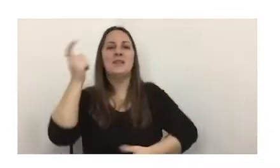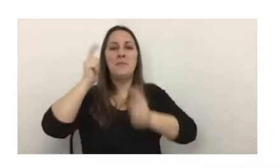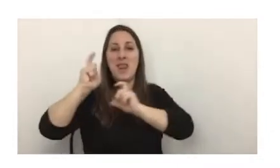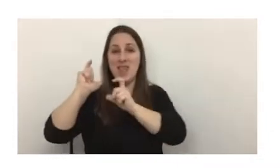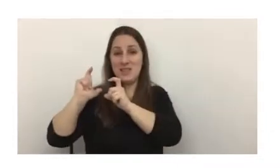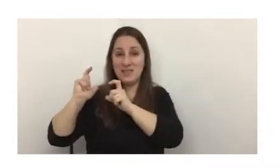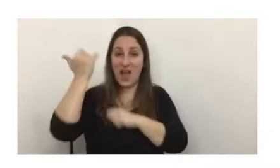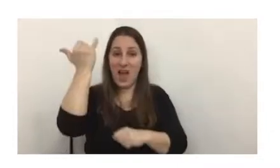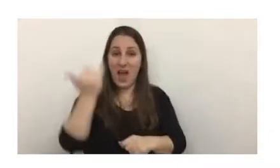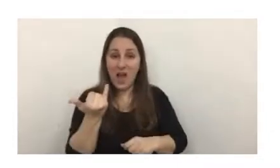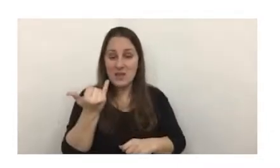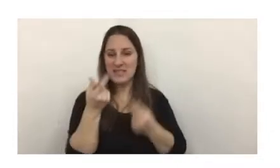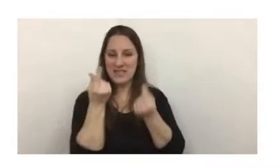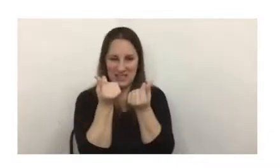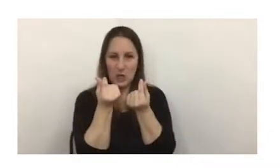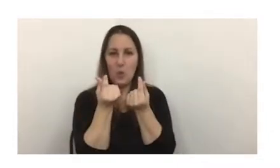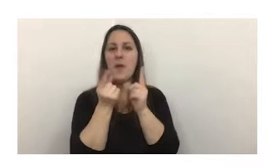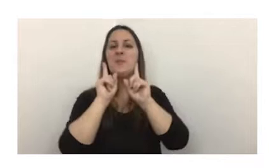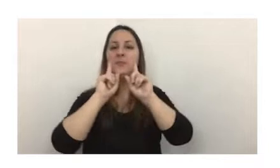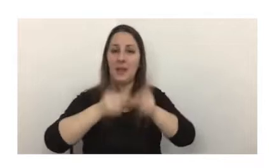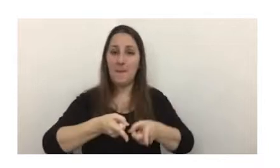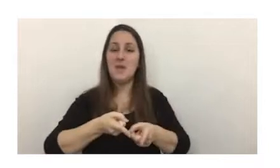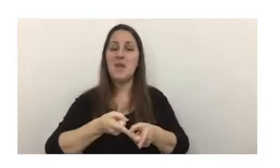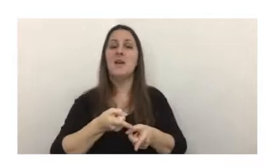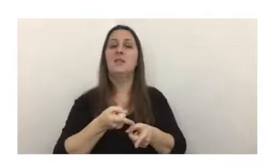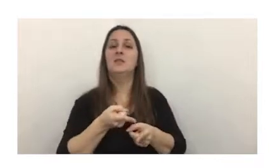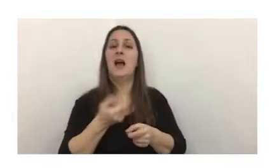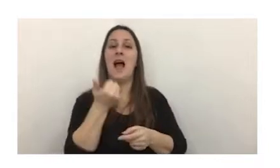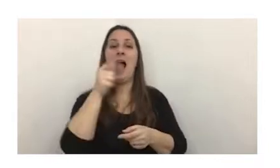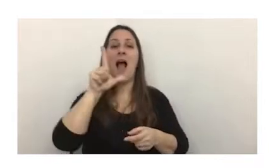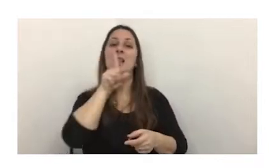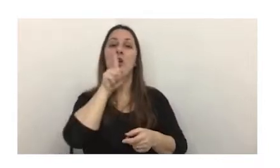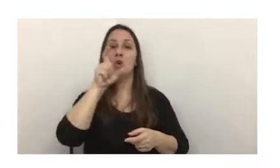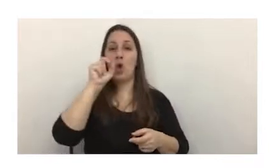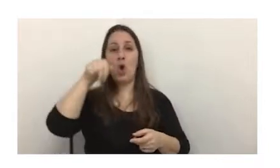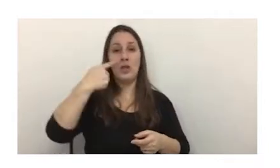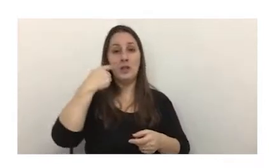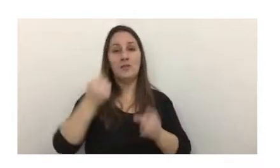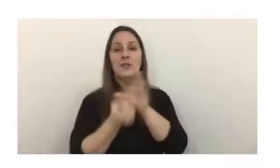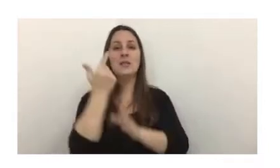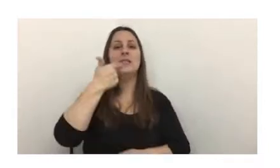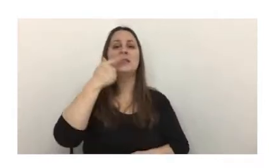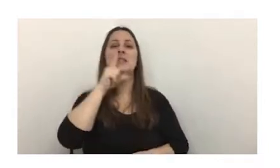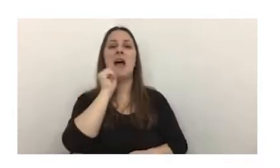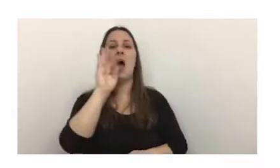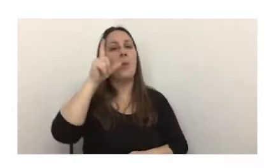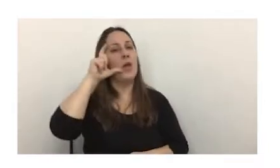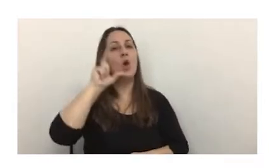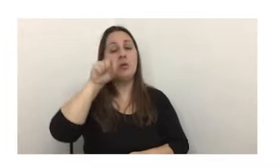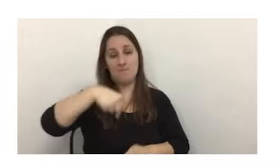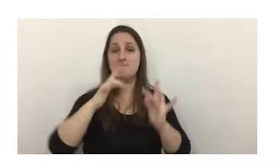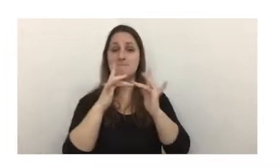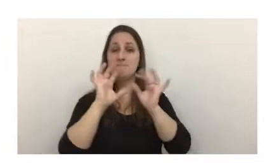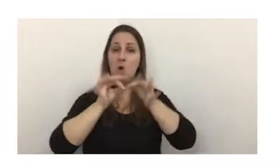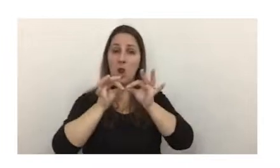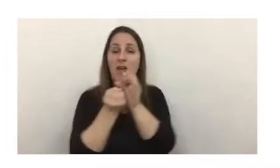y para contrarrestar a estas altcoins, aparecieron las stablecoins, que son criptomonedas